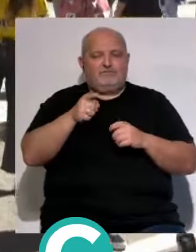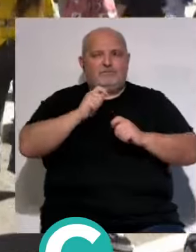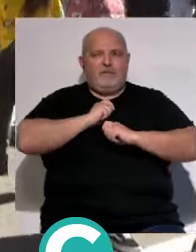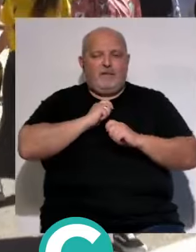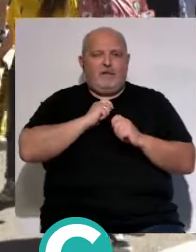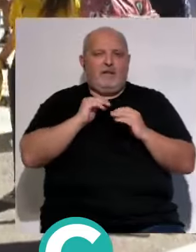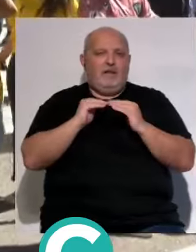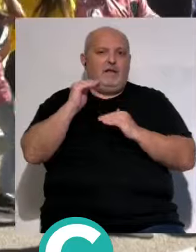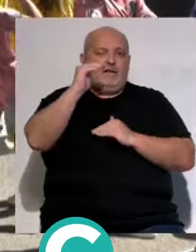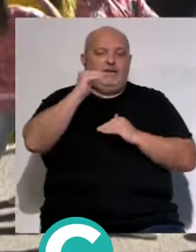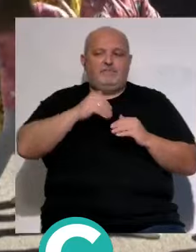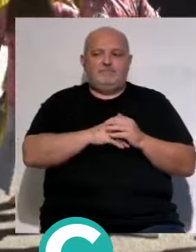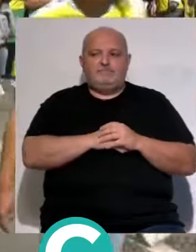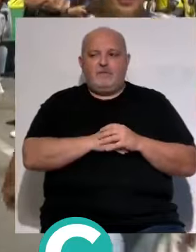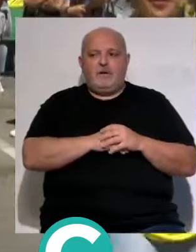dar estar arriba